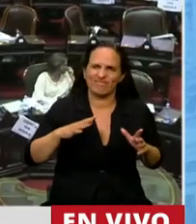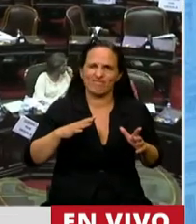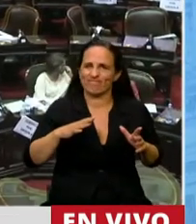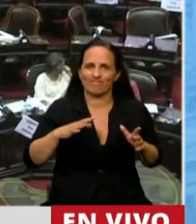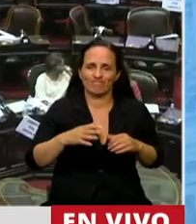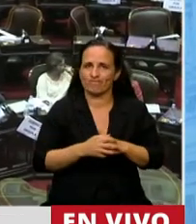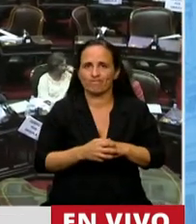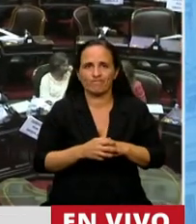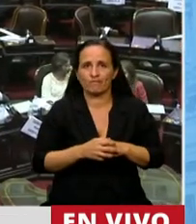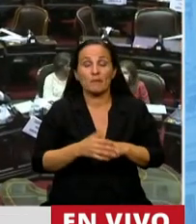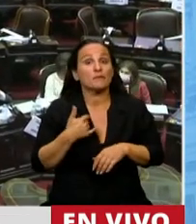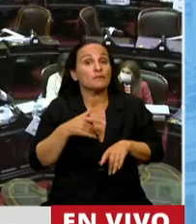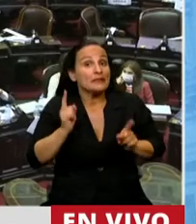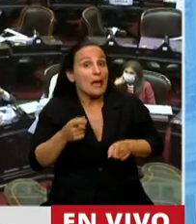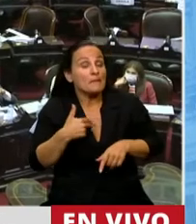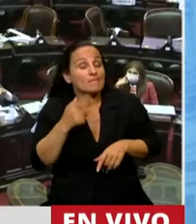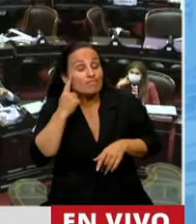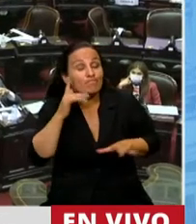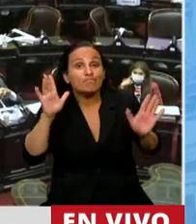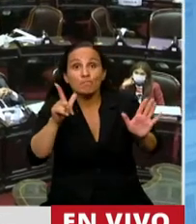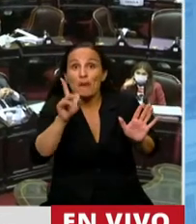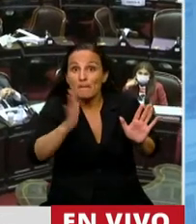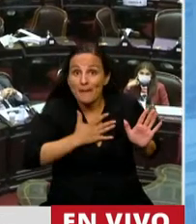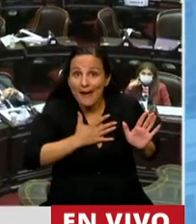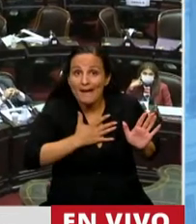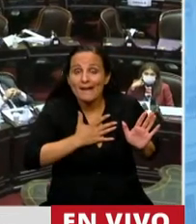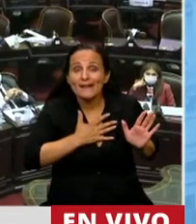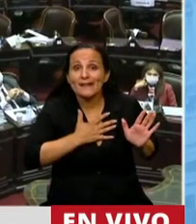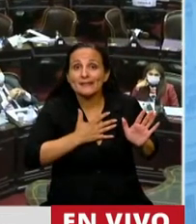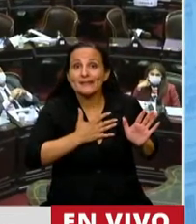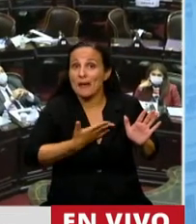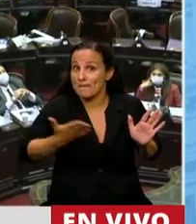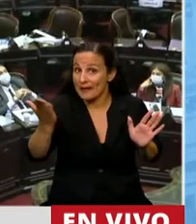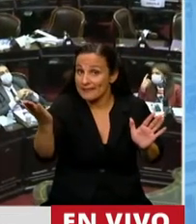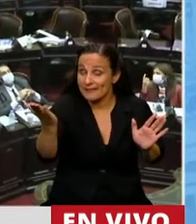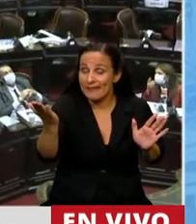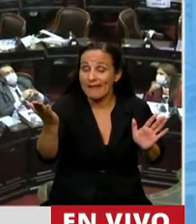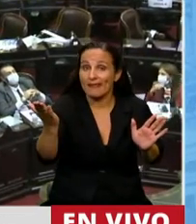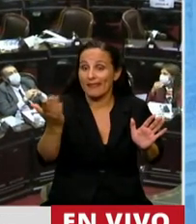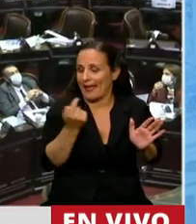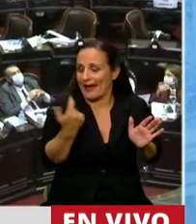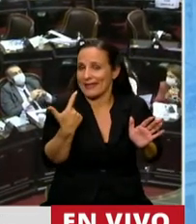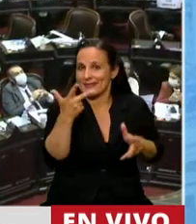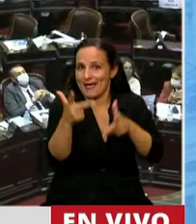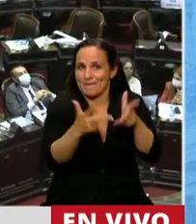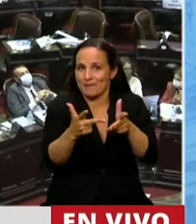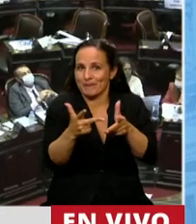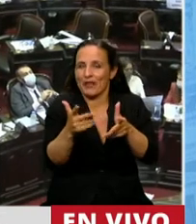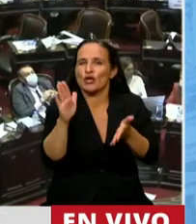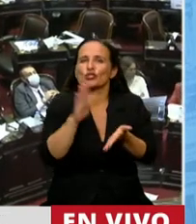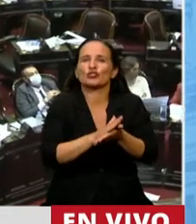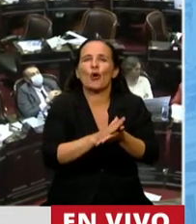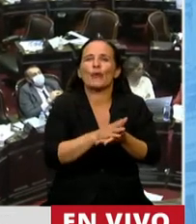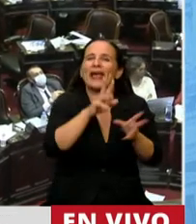me parece, Presidente, que recién se mencionaba el tema de los hipotecados